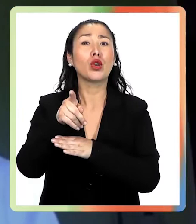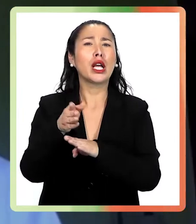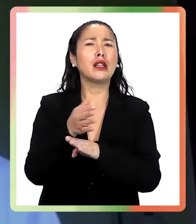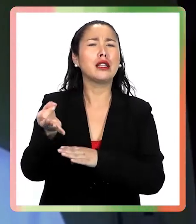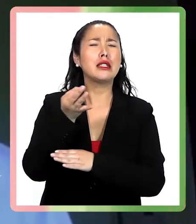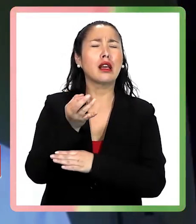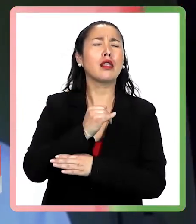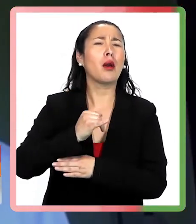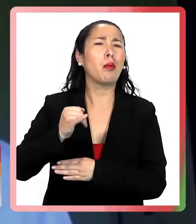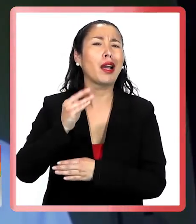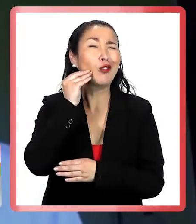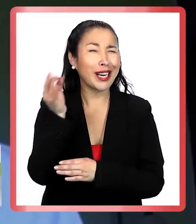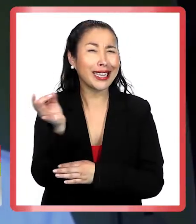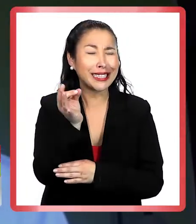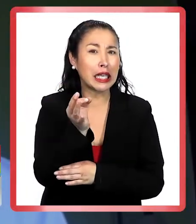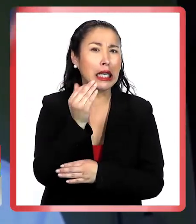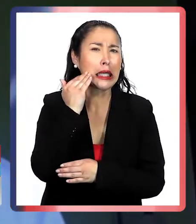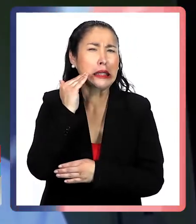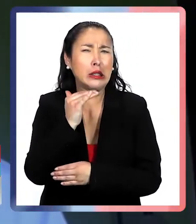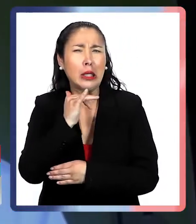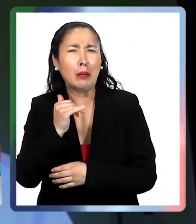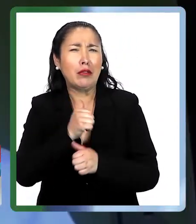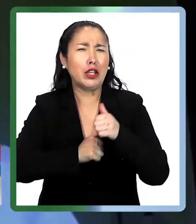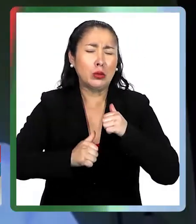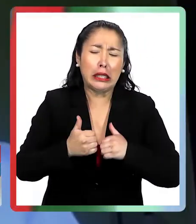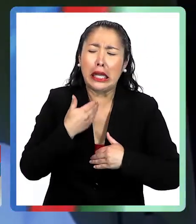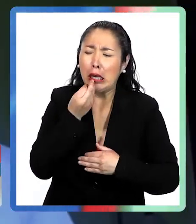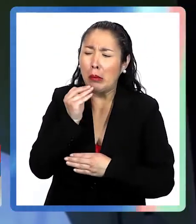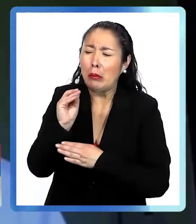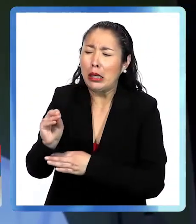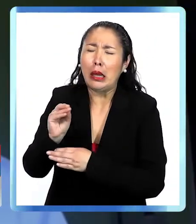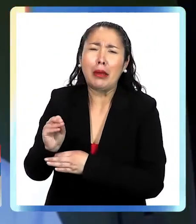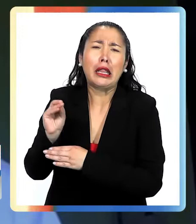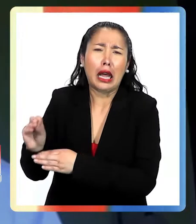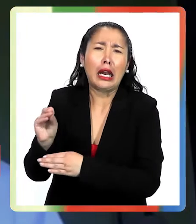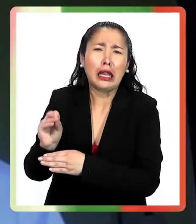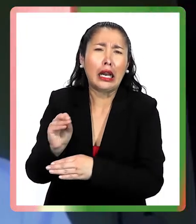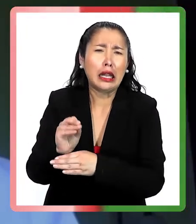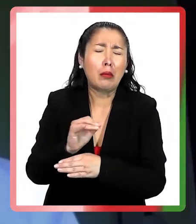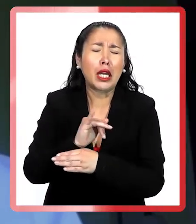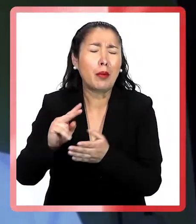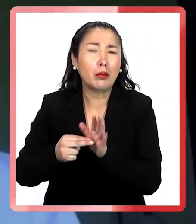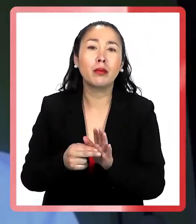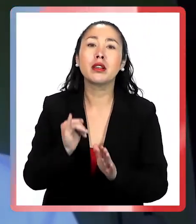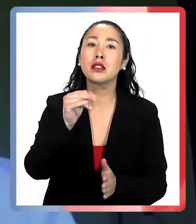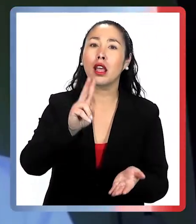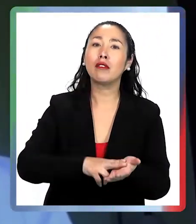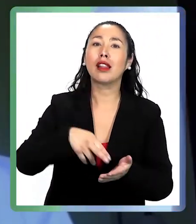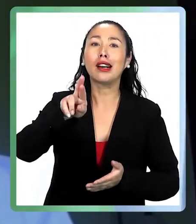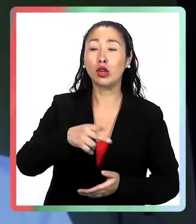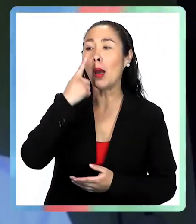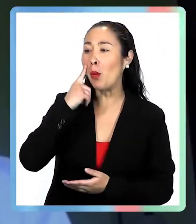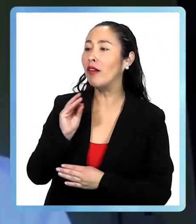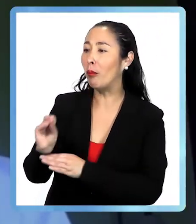se le va a reventar la hiel al niñito, dele a probar a la niñita varias cosas. Tenían toda la razón, hay que